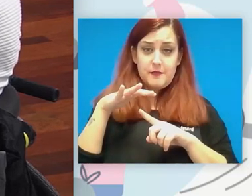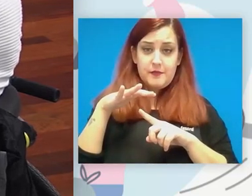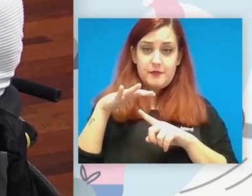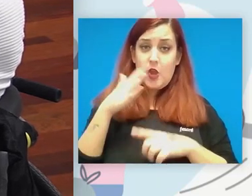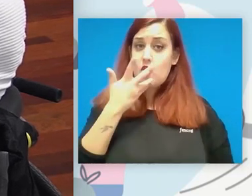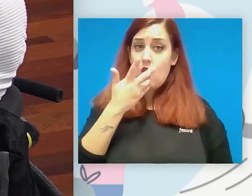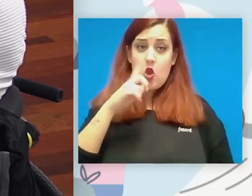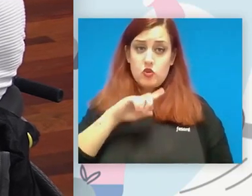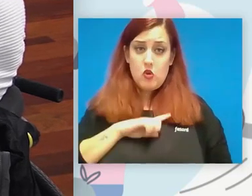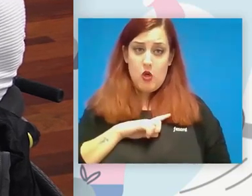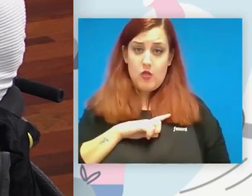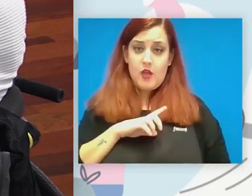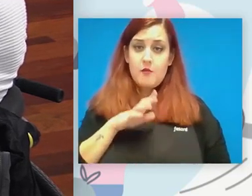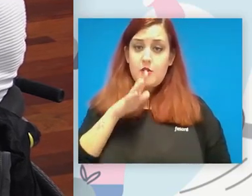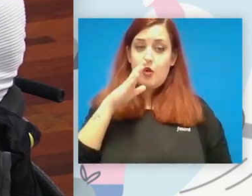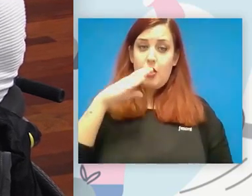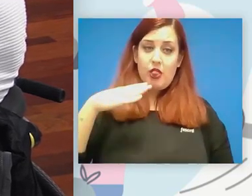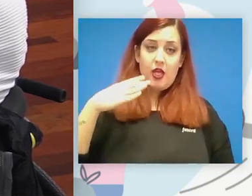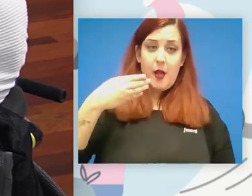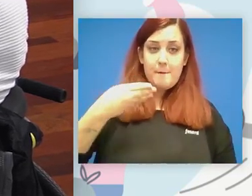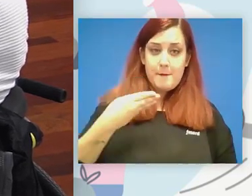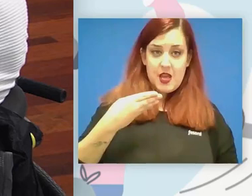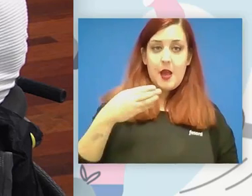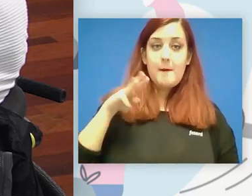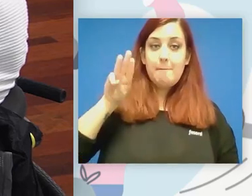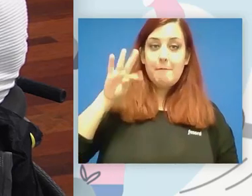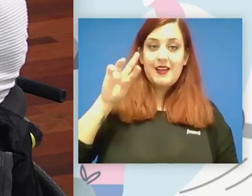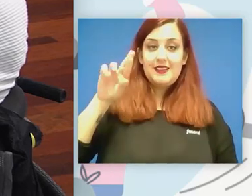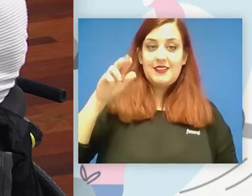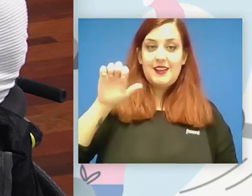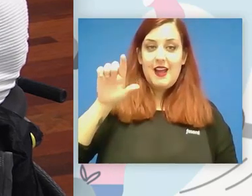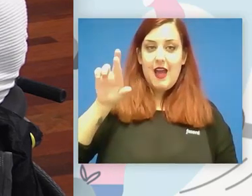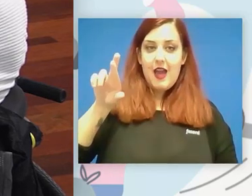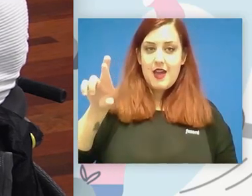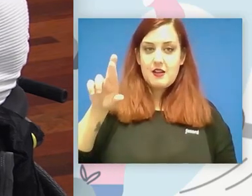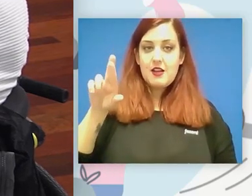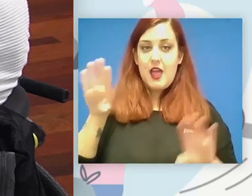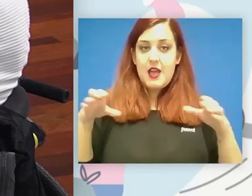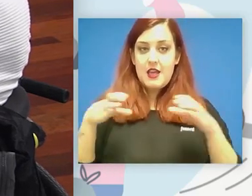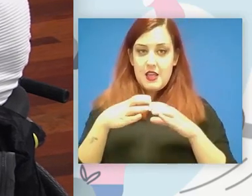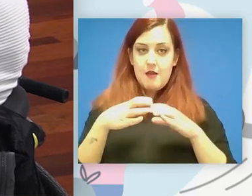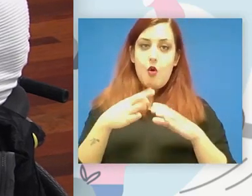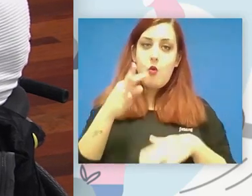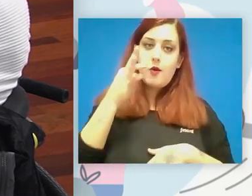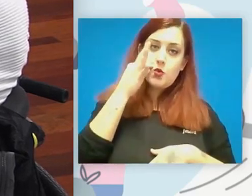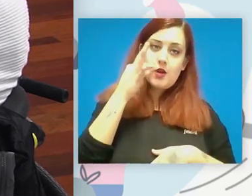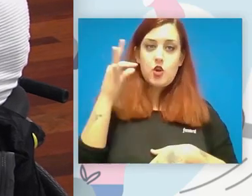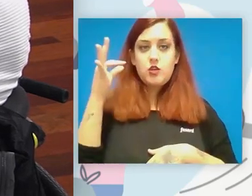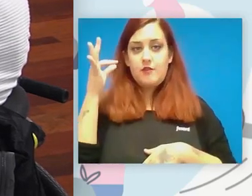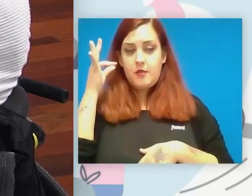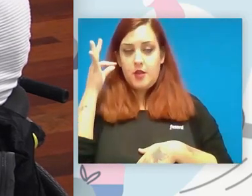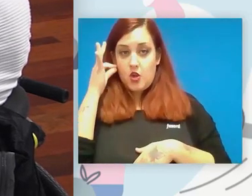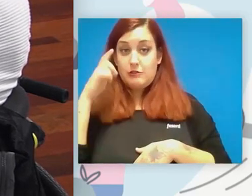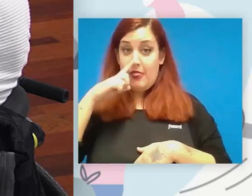en el CBP Traer que es un equipo que tiene equipos masculinos y femeninos desde el BB Junior